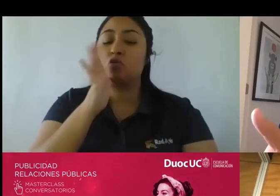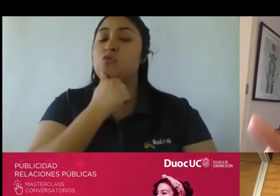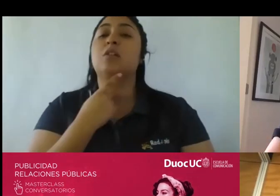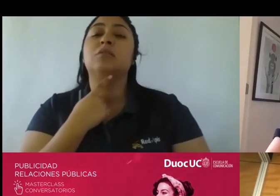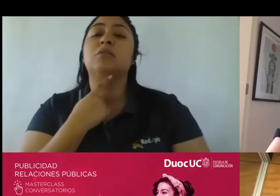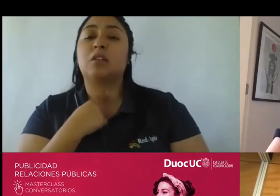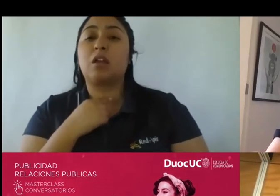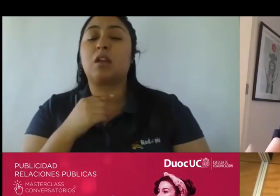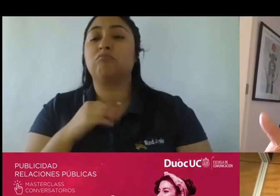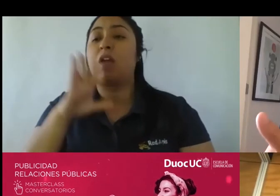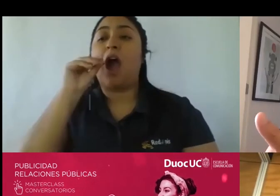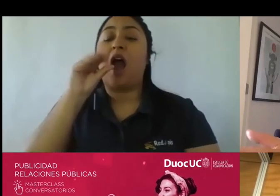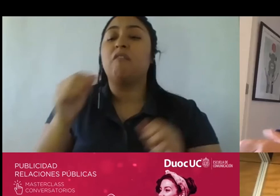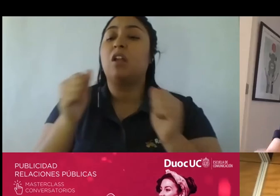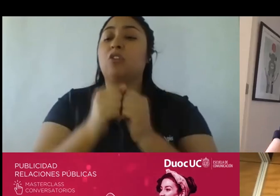con la máquina y ahí veremos